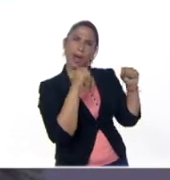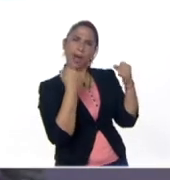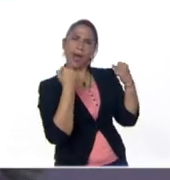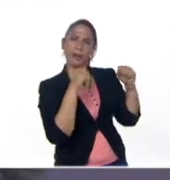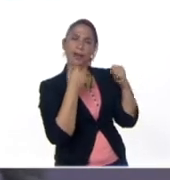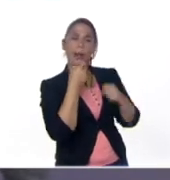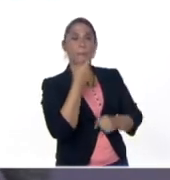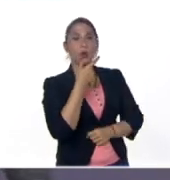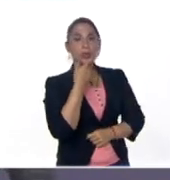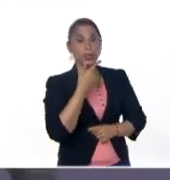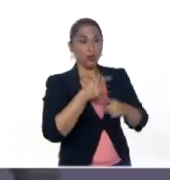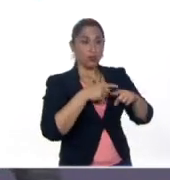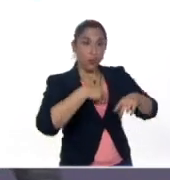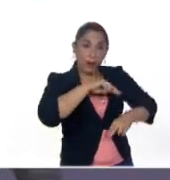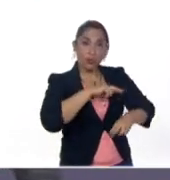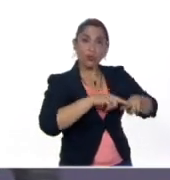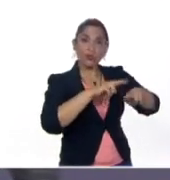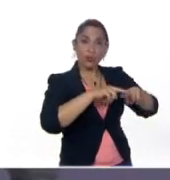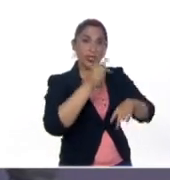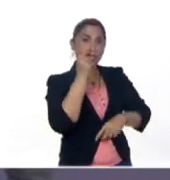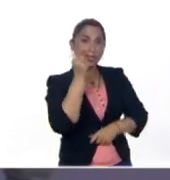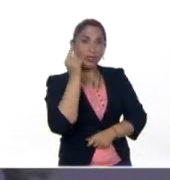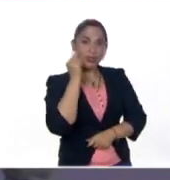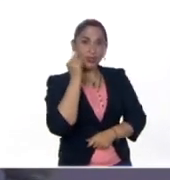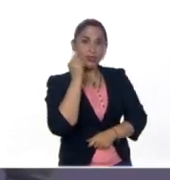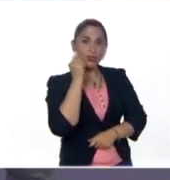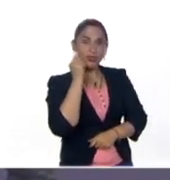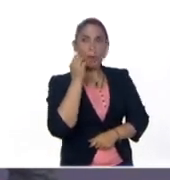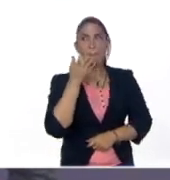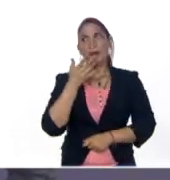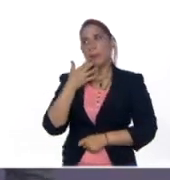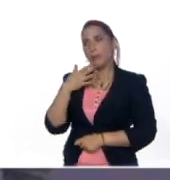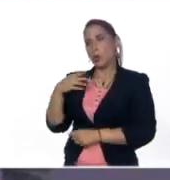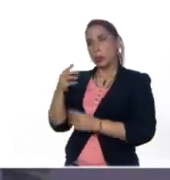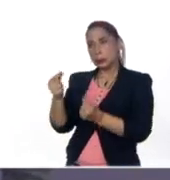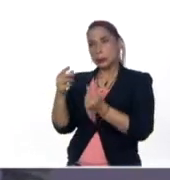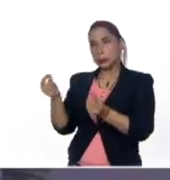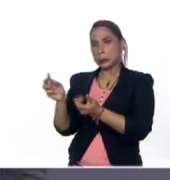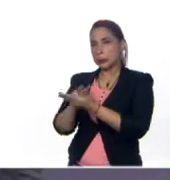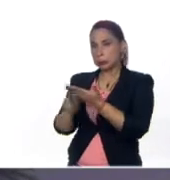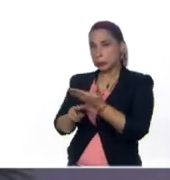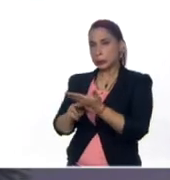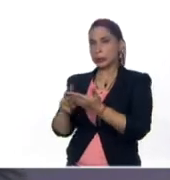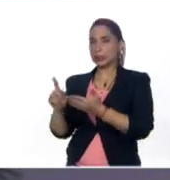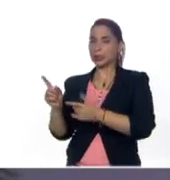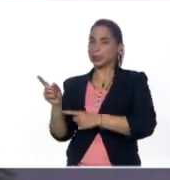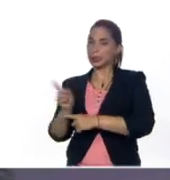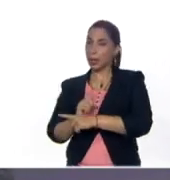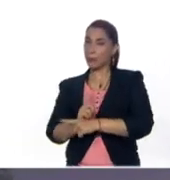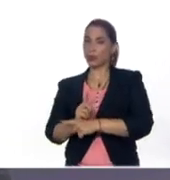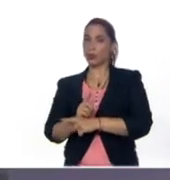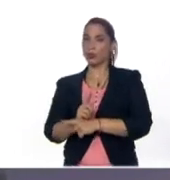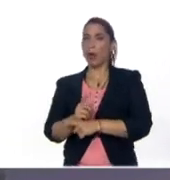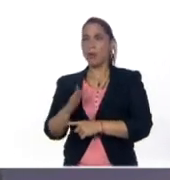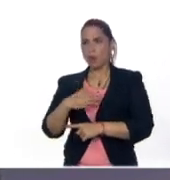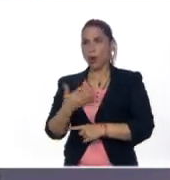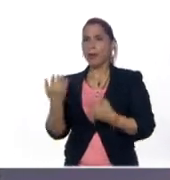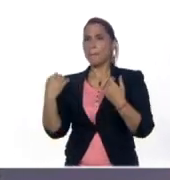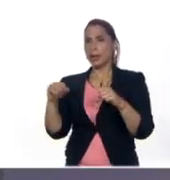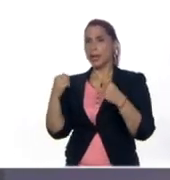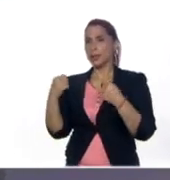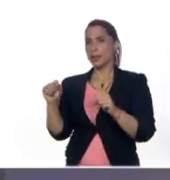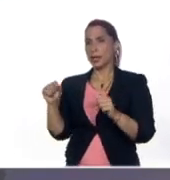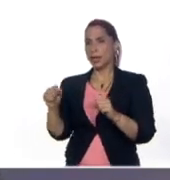hermosa para nuestros niños. Es pero su intención es que se agilice la lectura. Exacto. le invito a que las practiquen sus